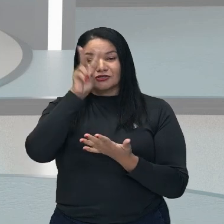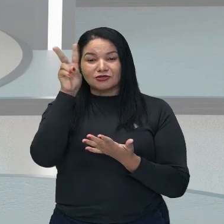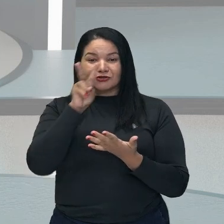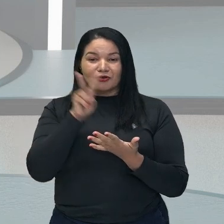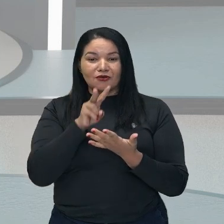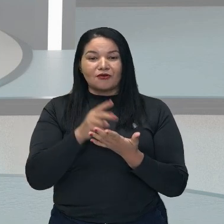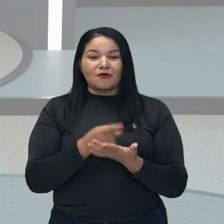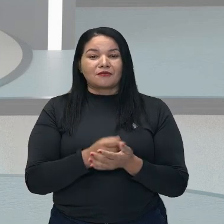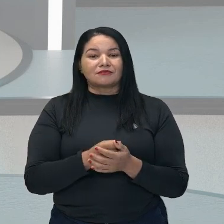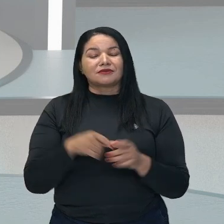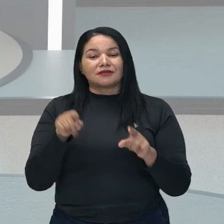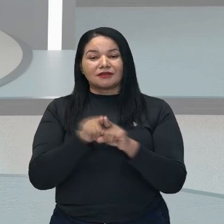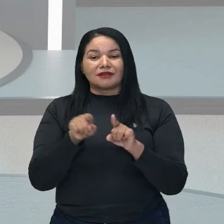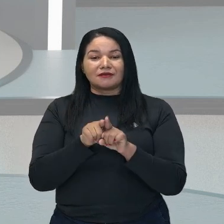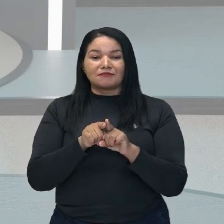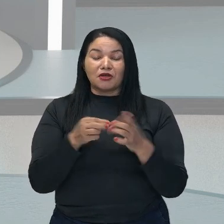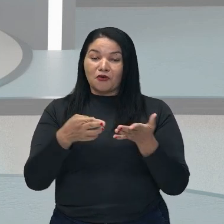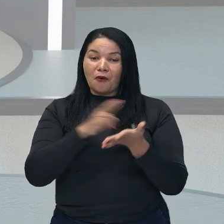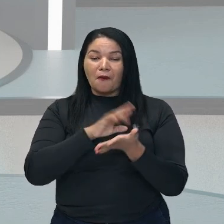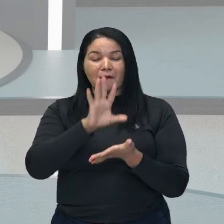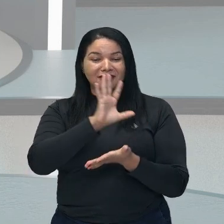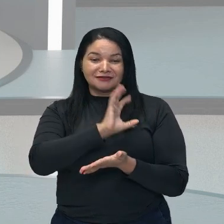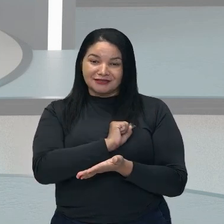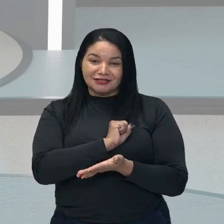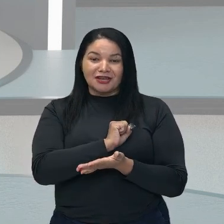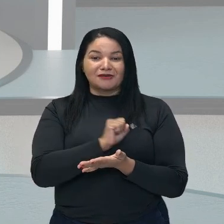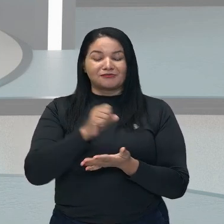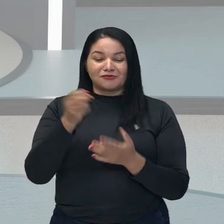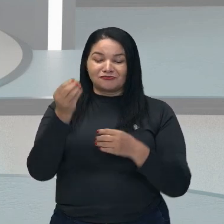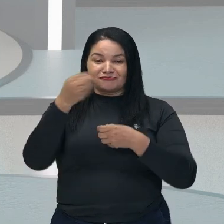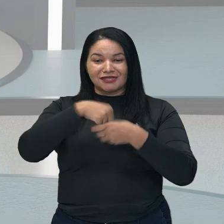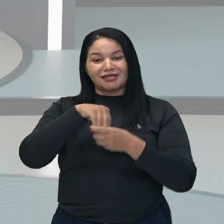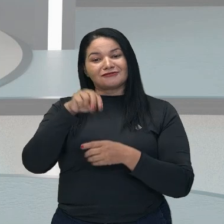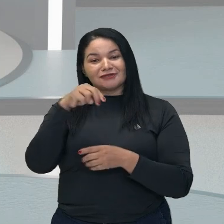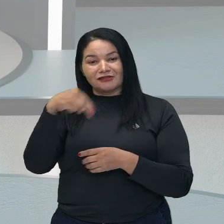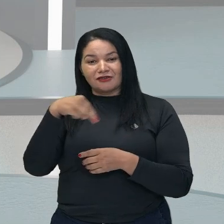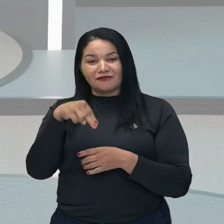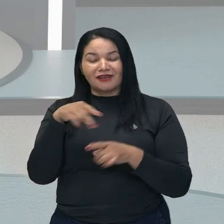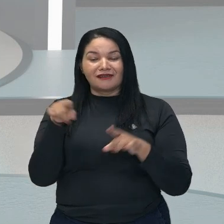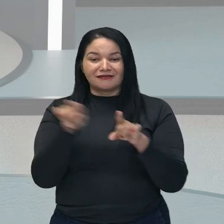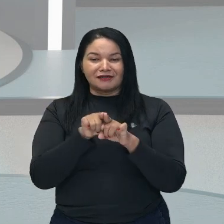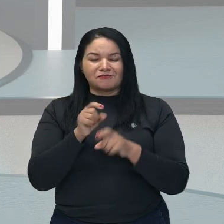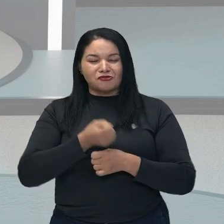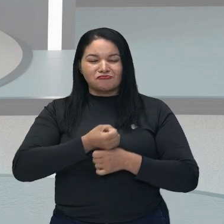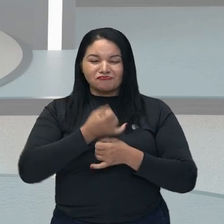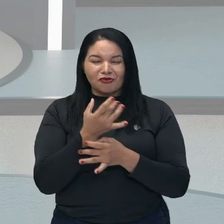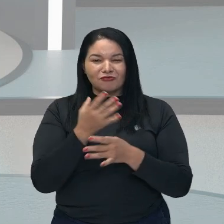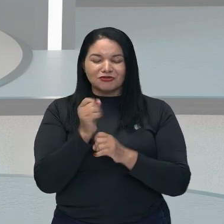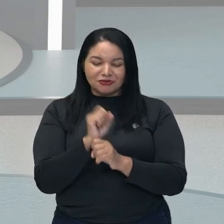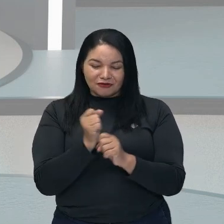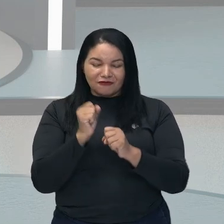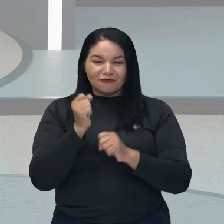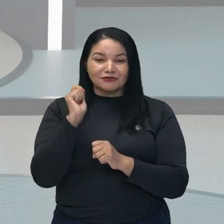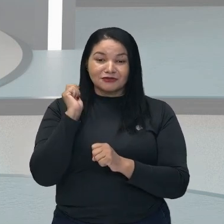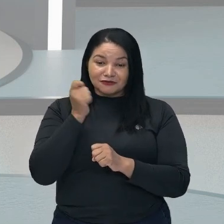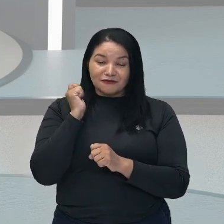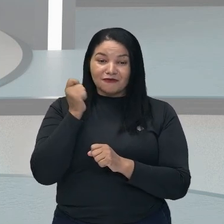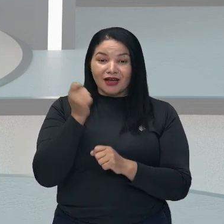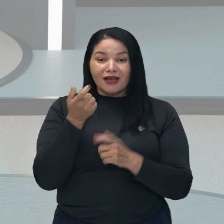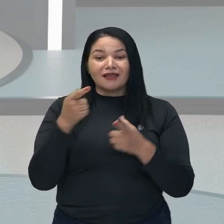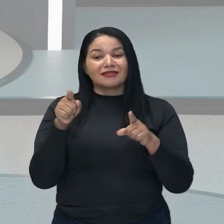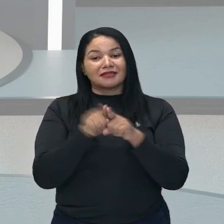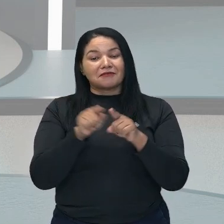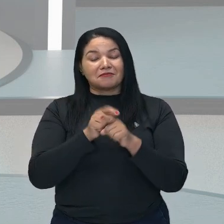romances, que son las novelas, los contos, los contos de fada, hasta las reportajes